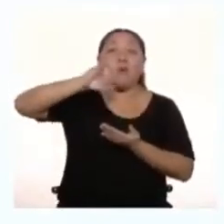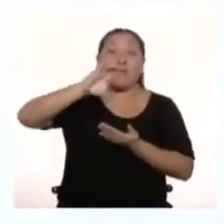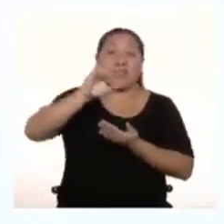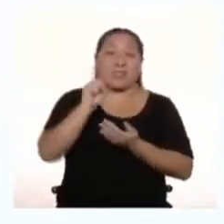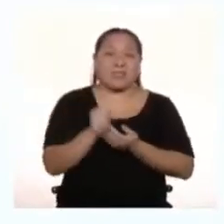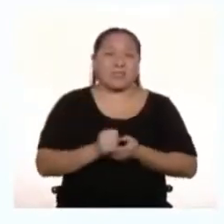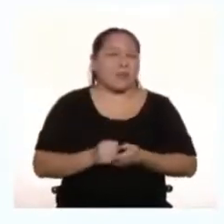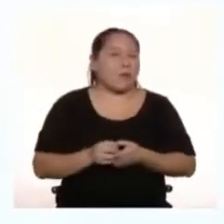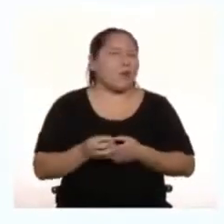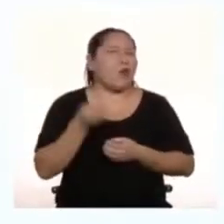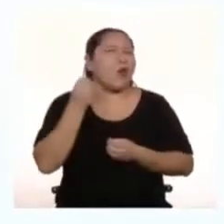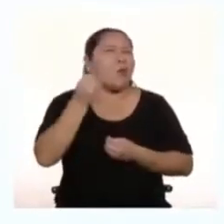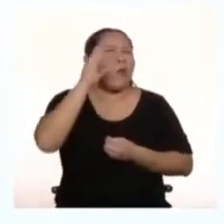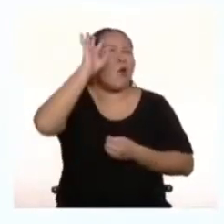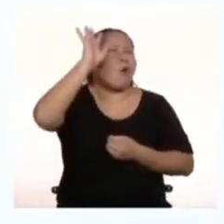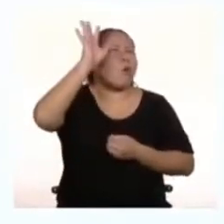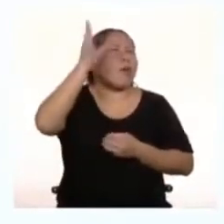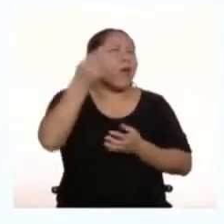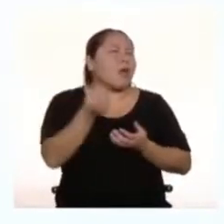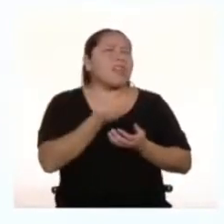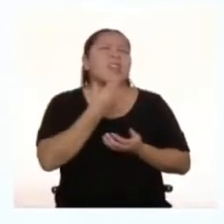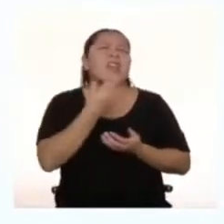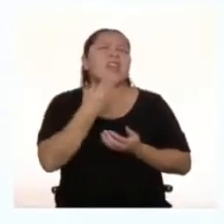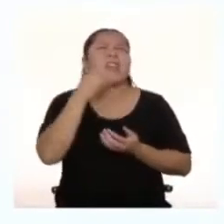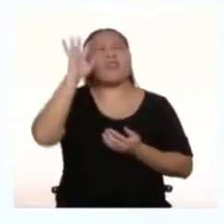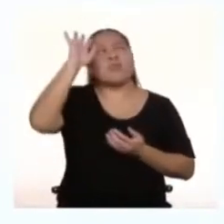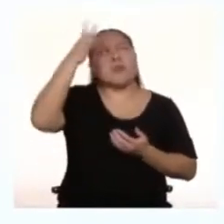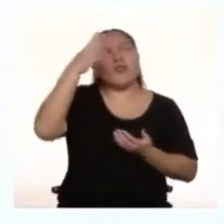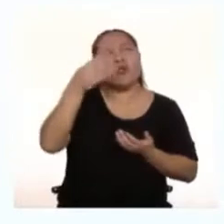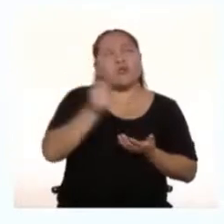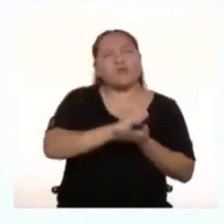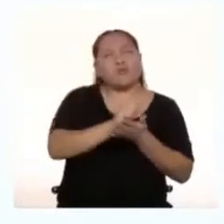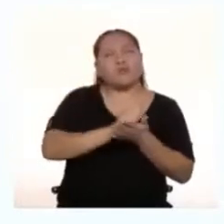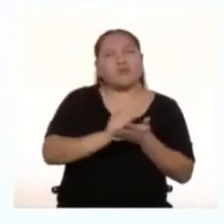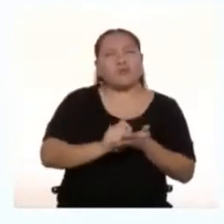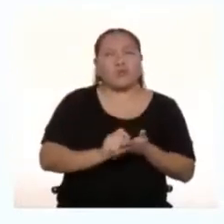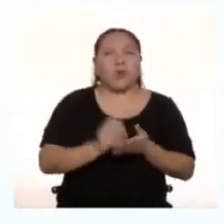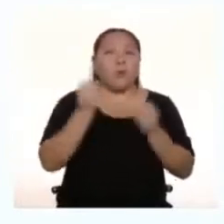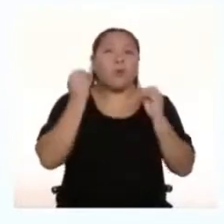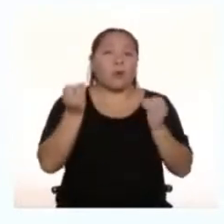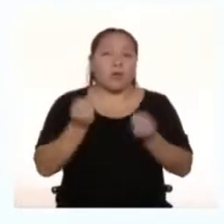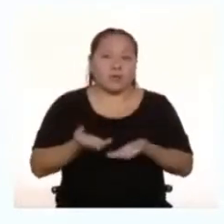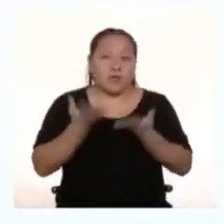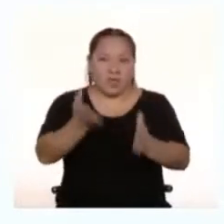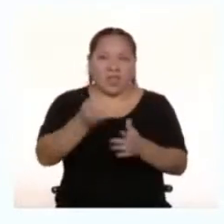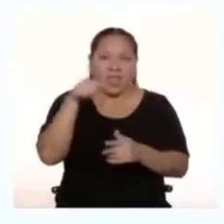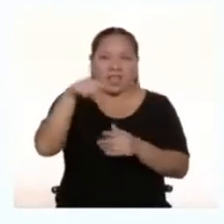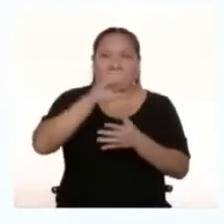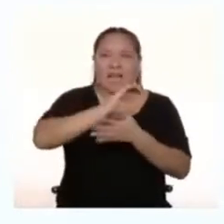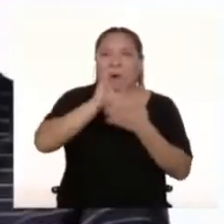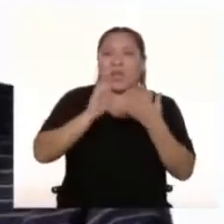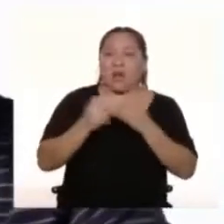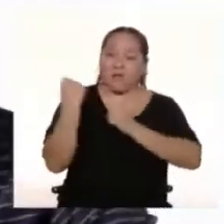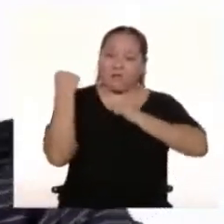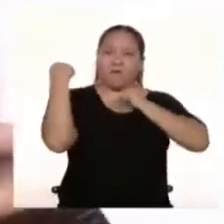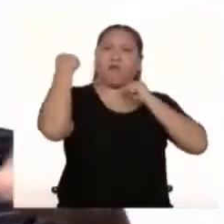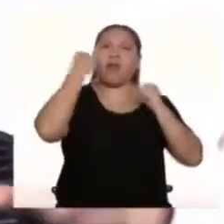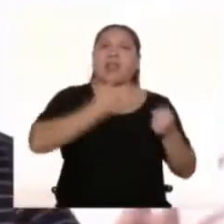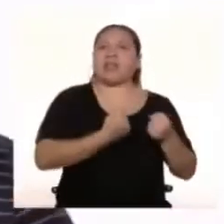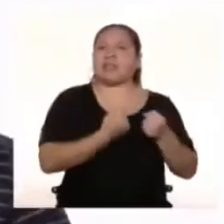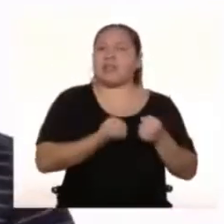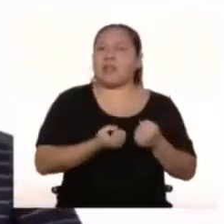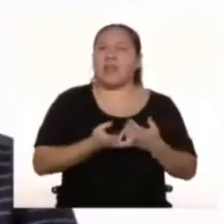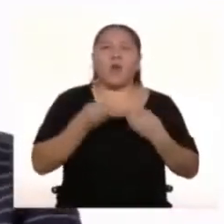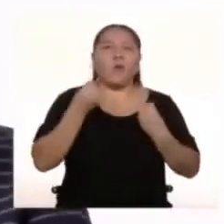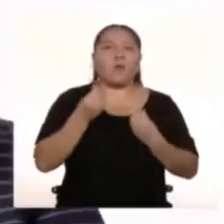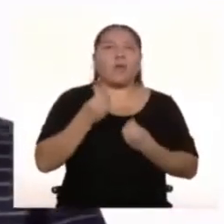fueron creados los superhéroes? Nos hemos preguntado ¿Por qué se les dieron estas habilidades y estas otras debilidades? ¿O en